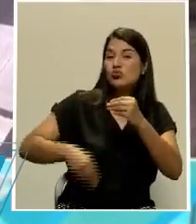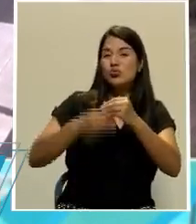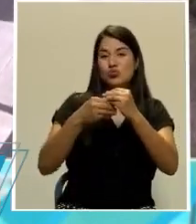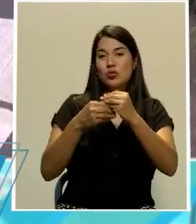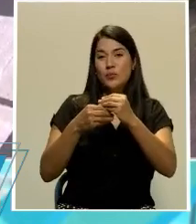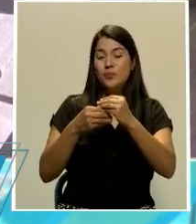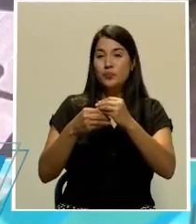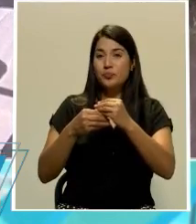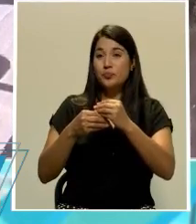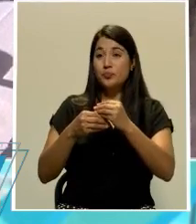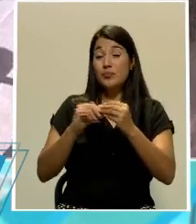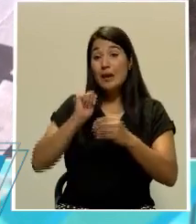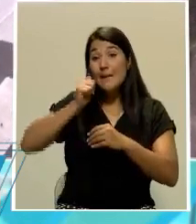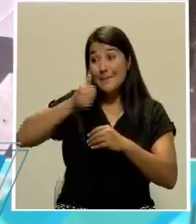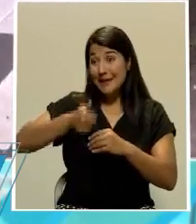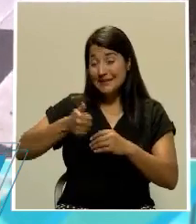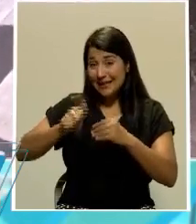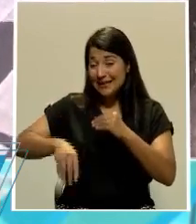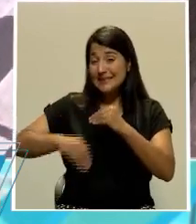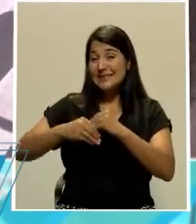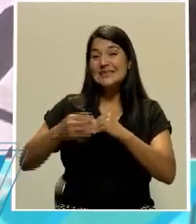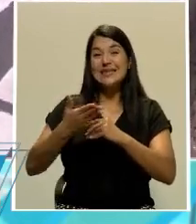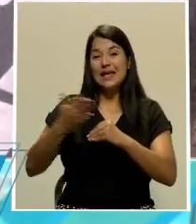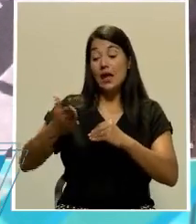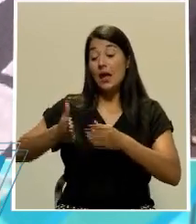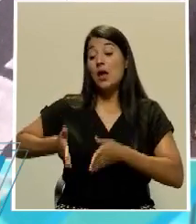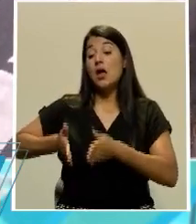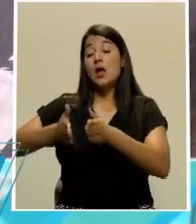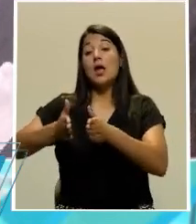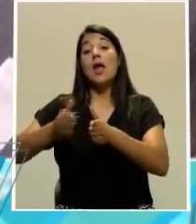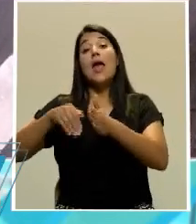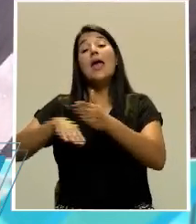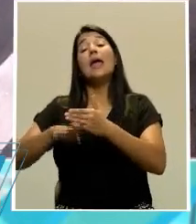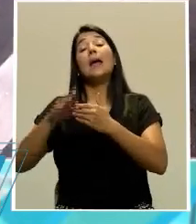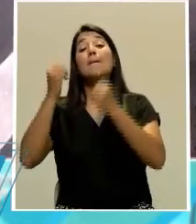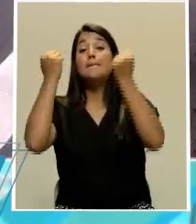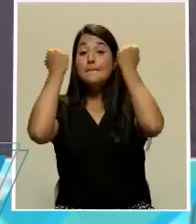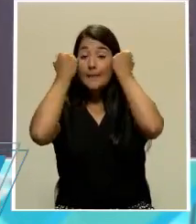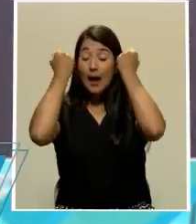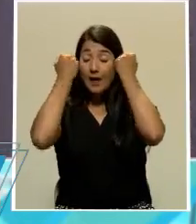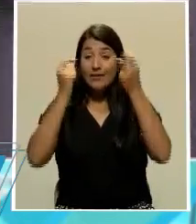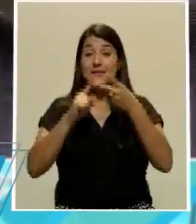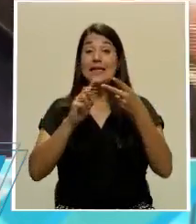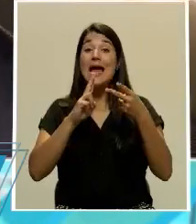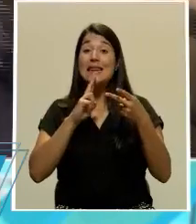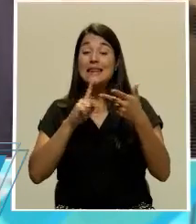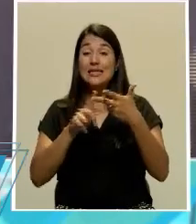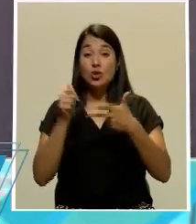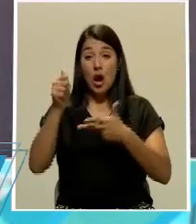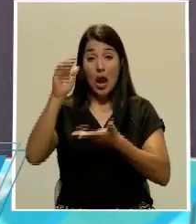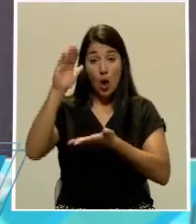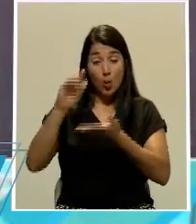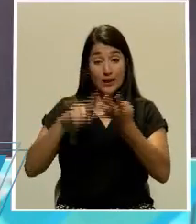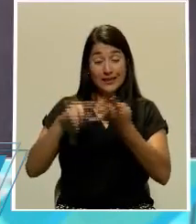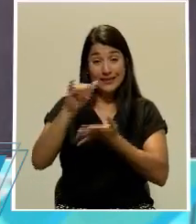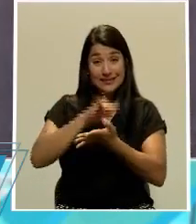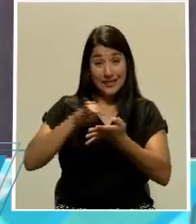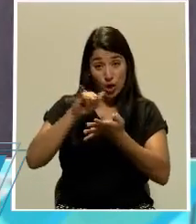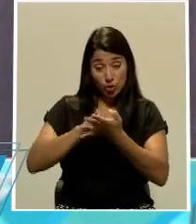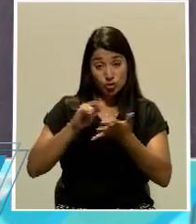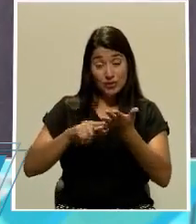precisamente entra en operación el día de mañana, que son los subsectores de Paz, Atillo, Alajuelita, San José,